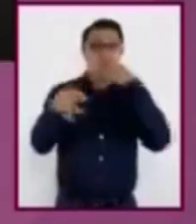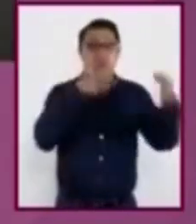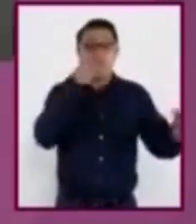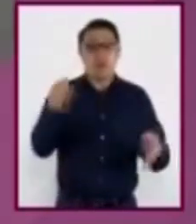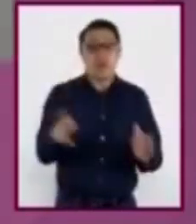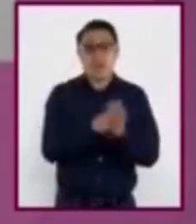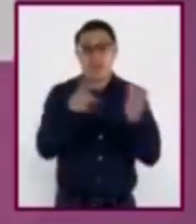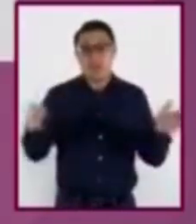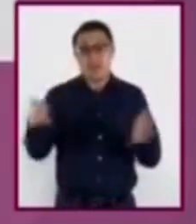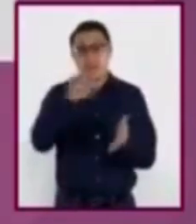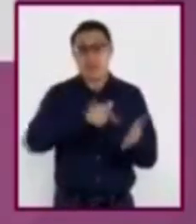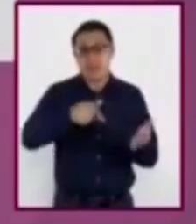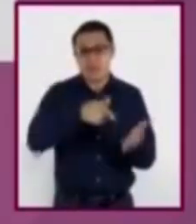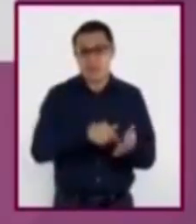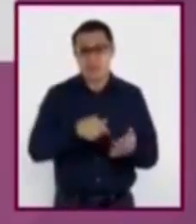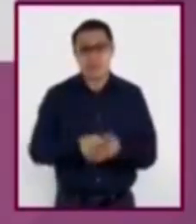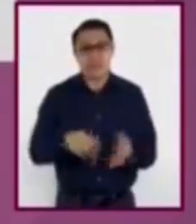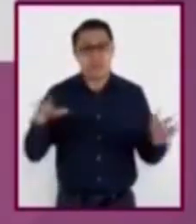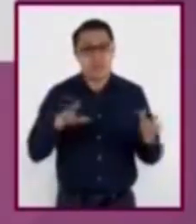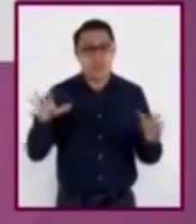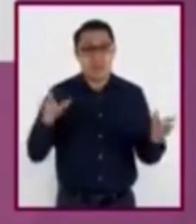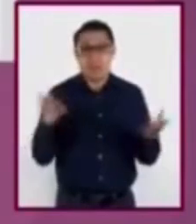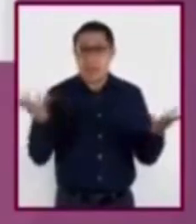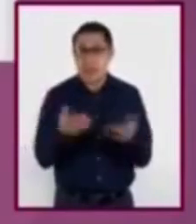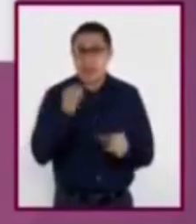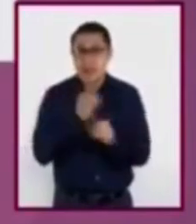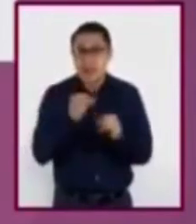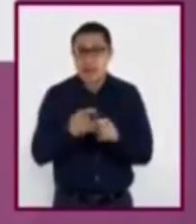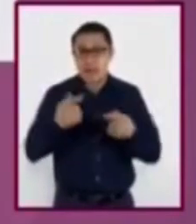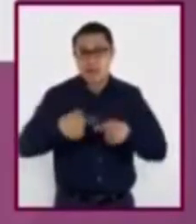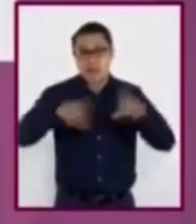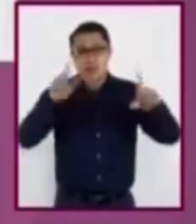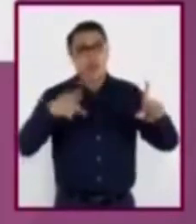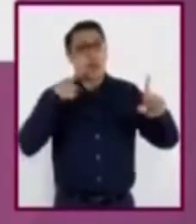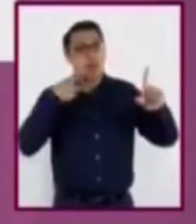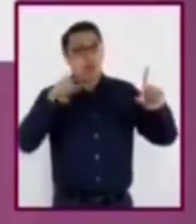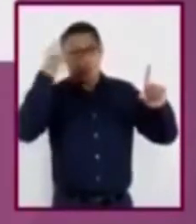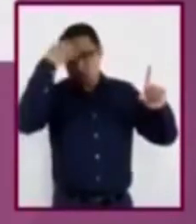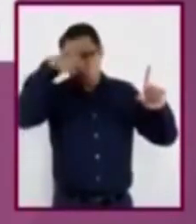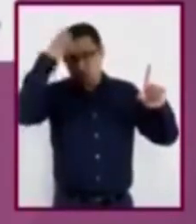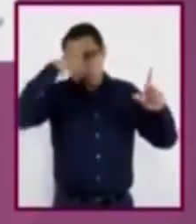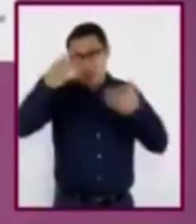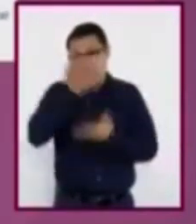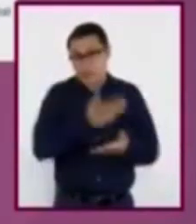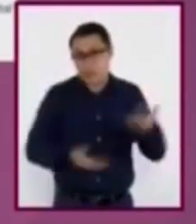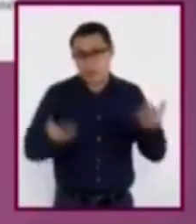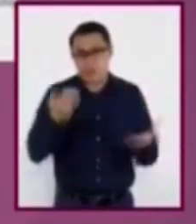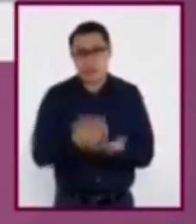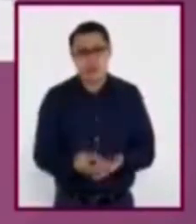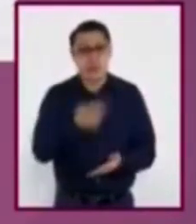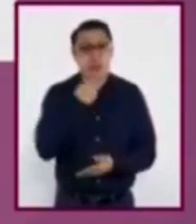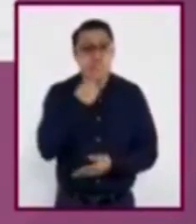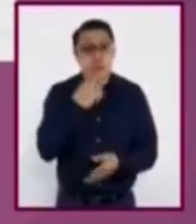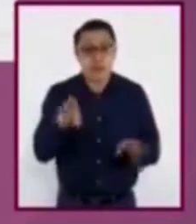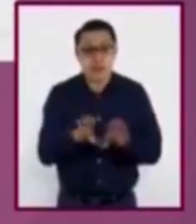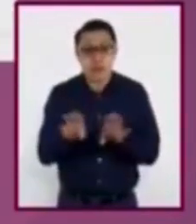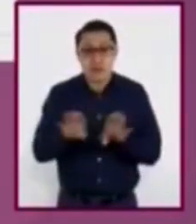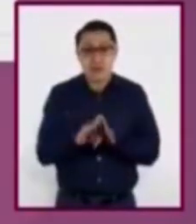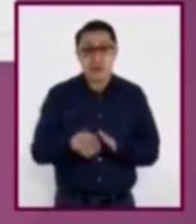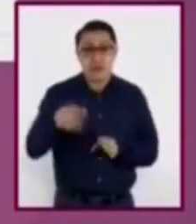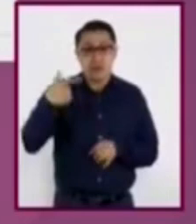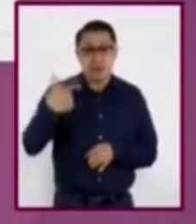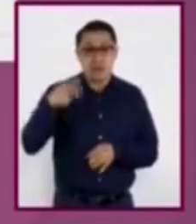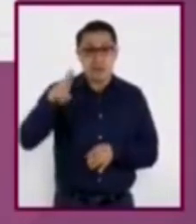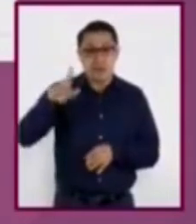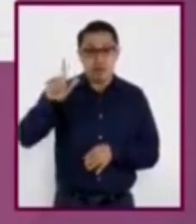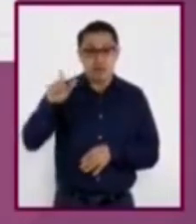prensa local, sino que creó un blog donde hablaba de sus propias experiencias, usando el seudónimo de Gul